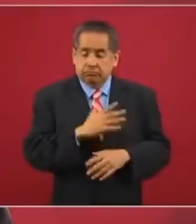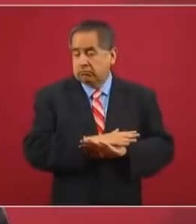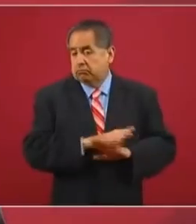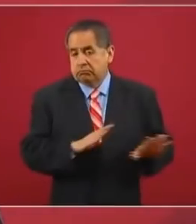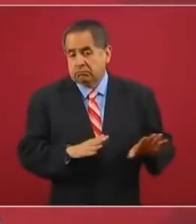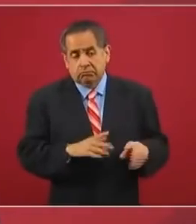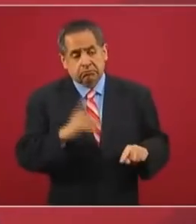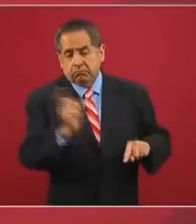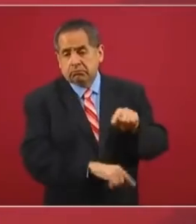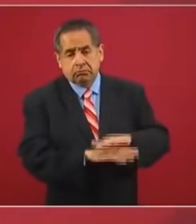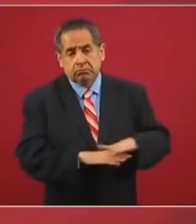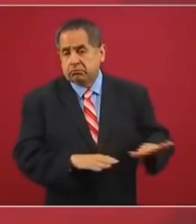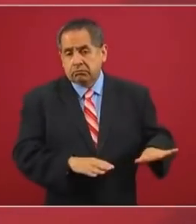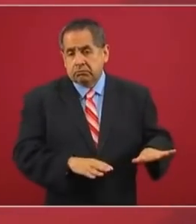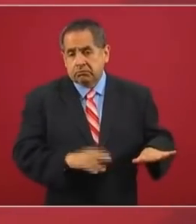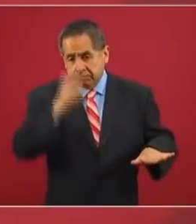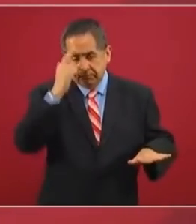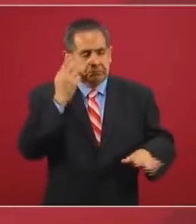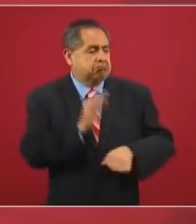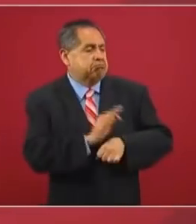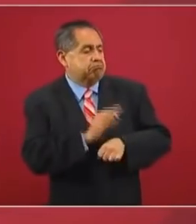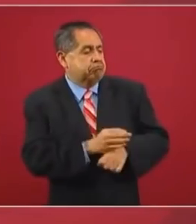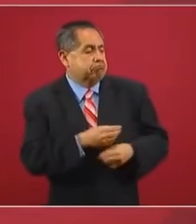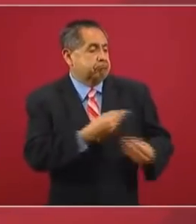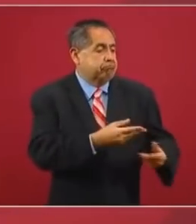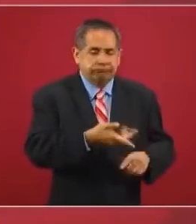quitaron sus privilegios.